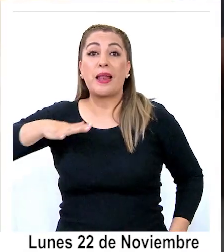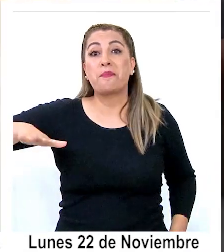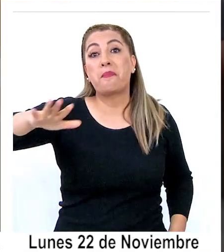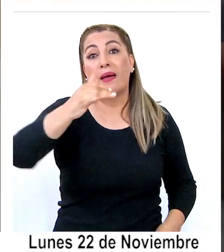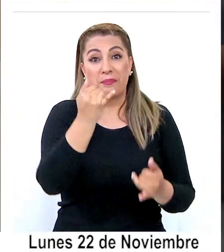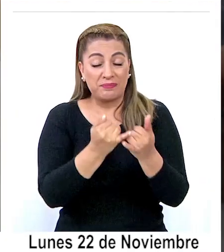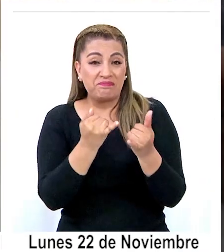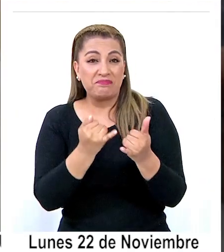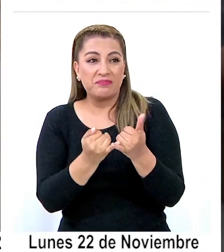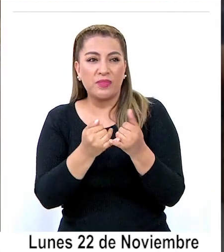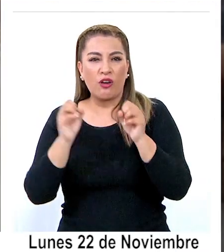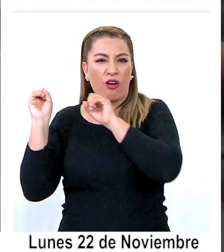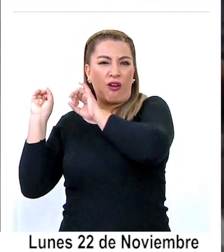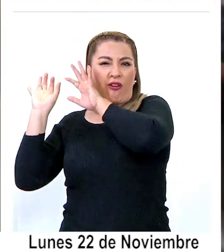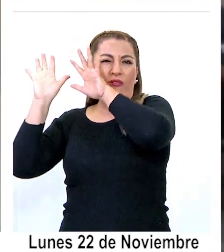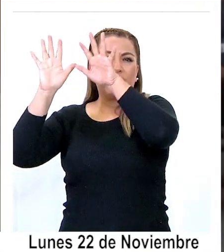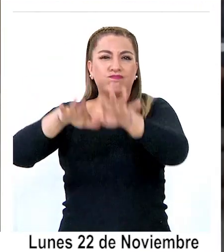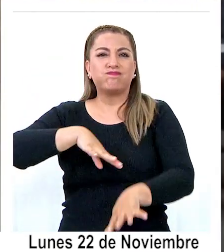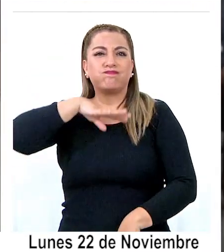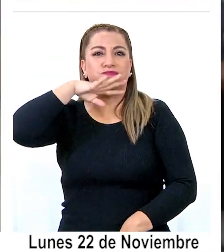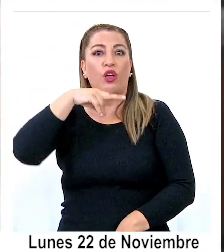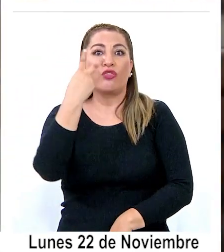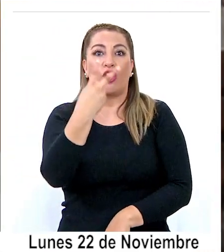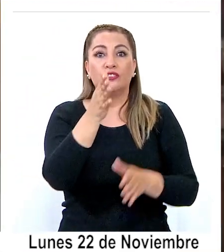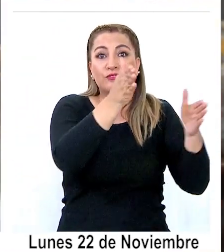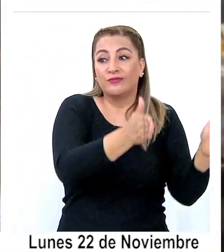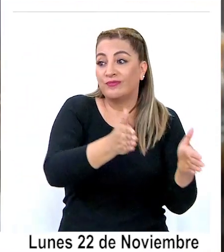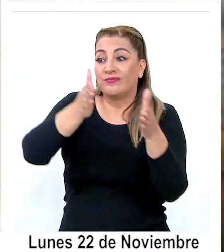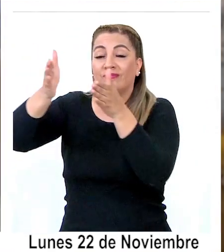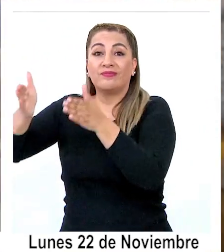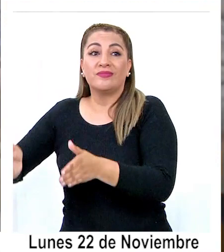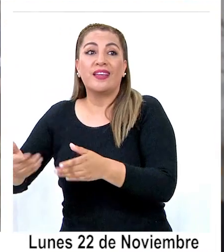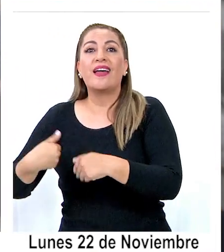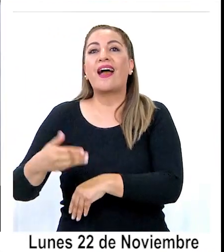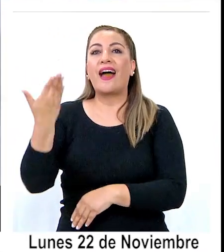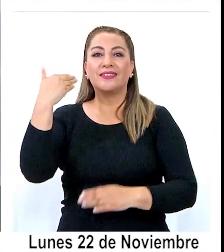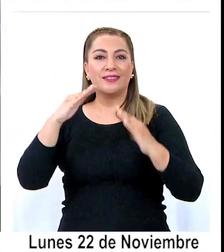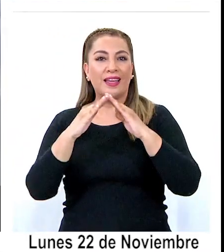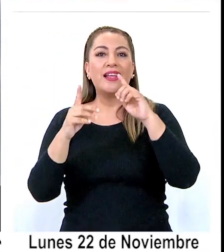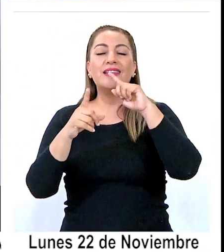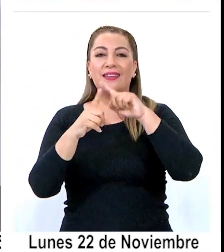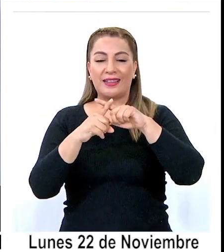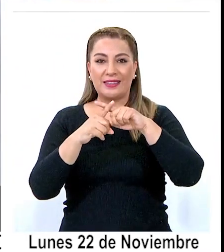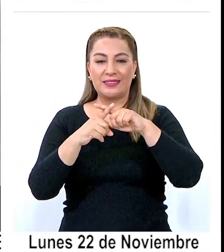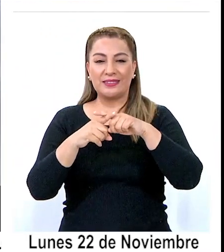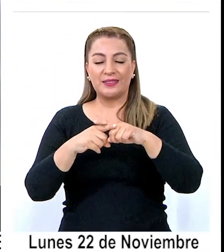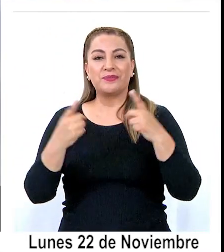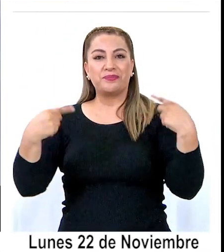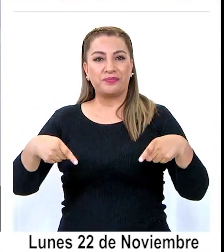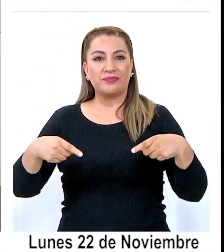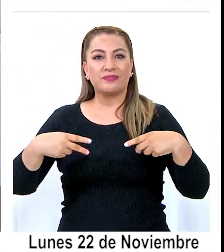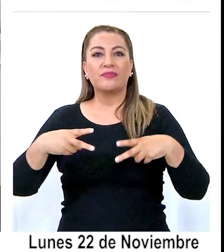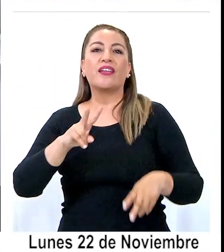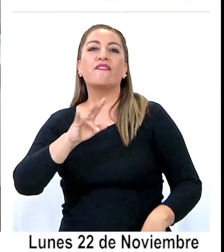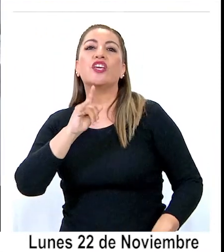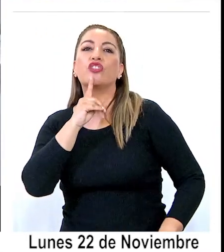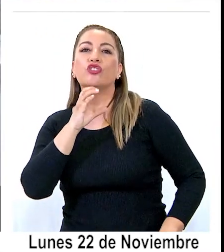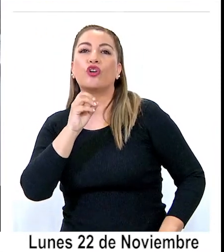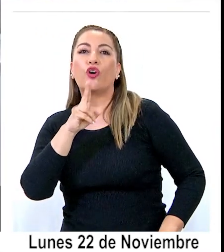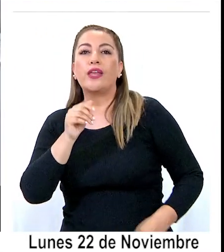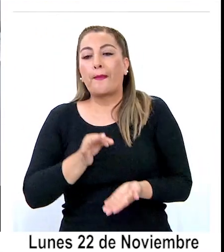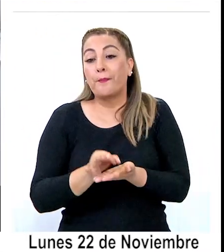Pampa repletaron las dos naves y costados de la que fuera la iglesia de la oficina salitrera Victoria,